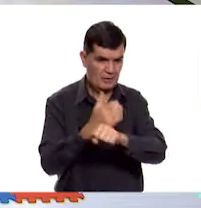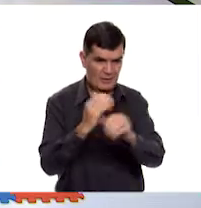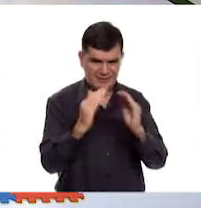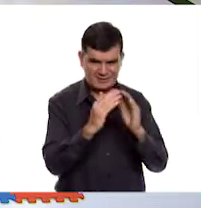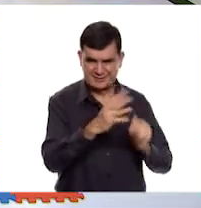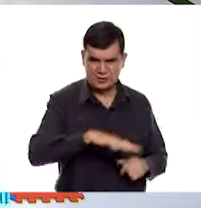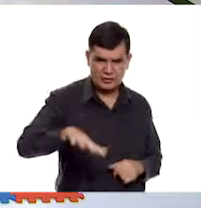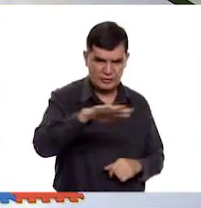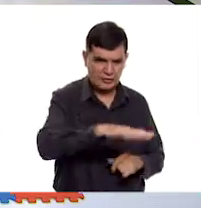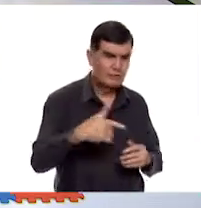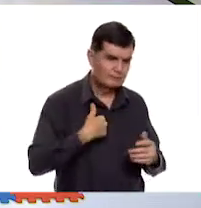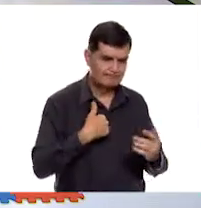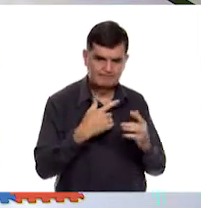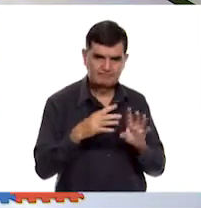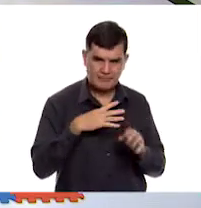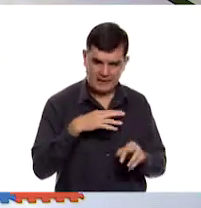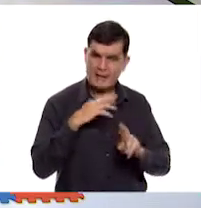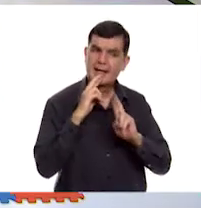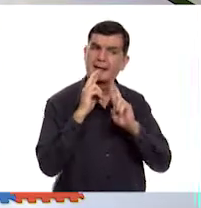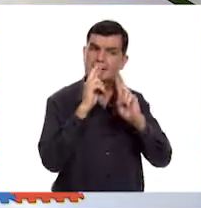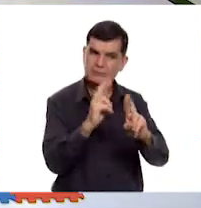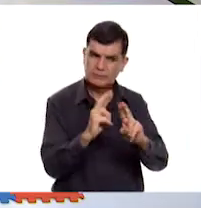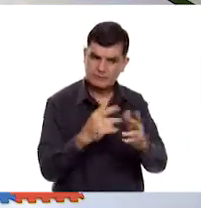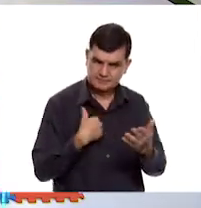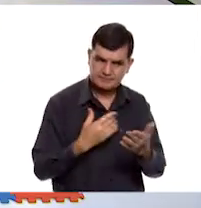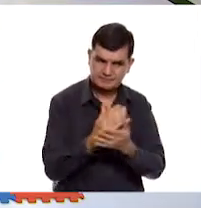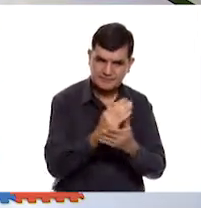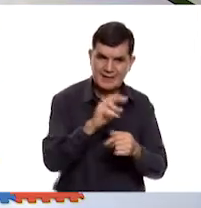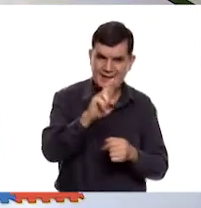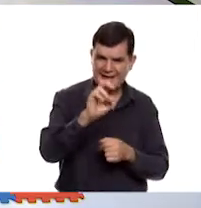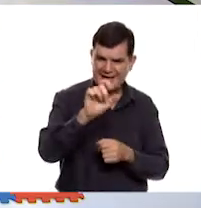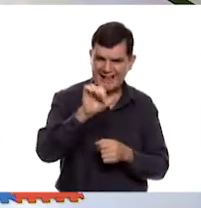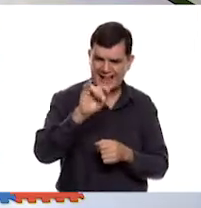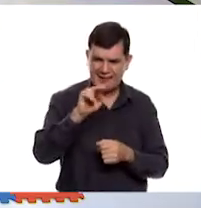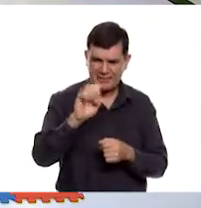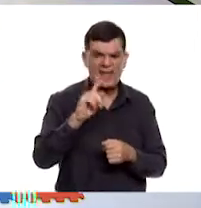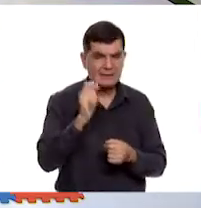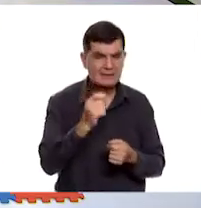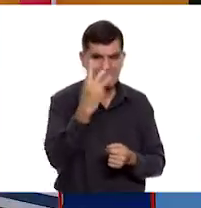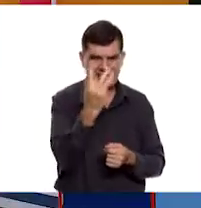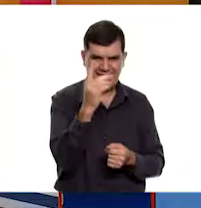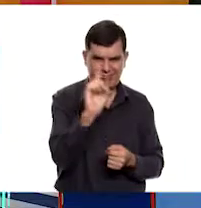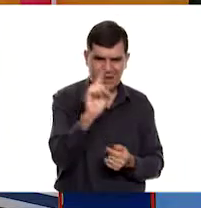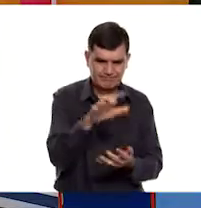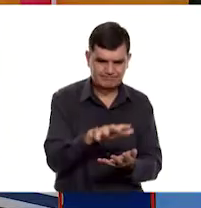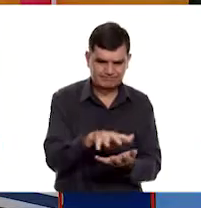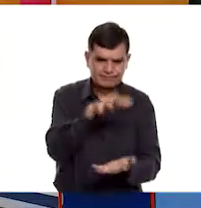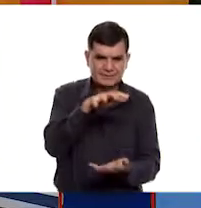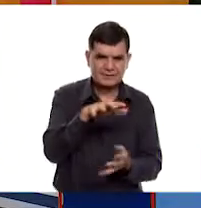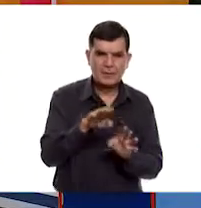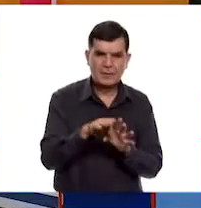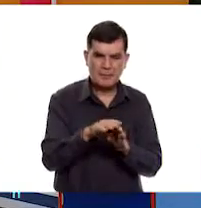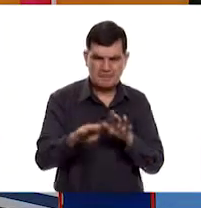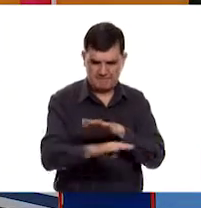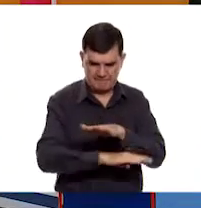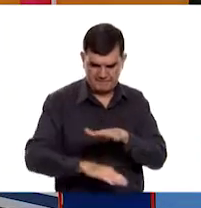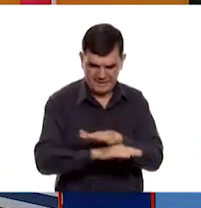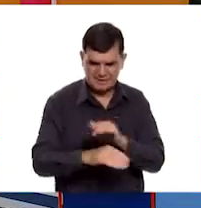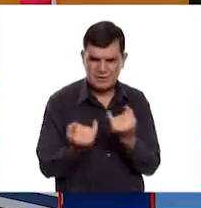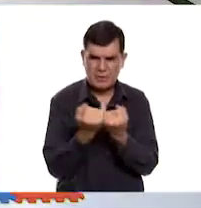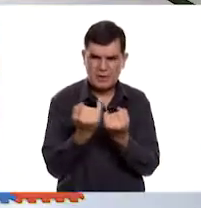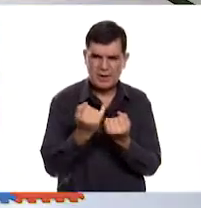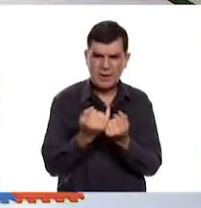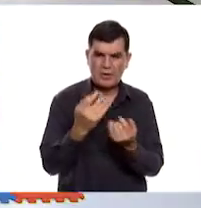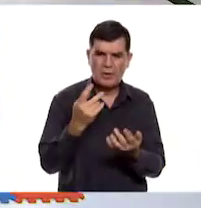casa. Tengo la respuesta al reto. El relieve es una técnica tridimensional que está sobre una base, como las